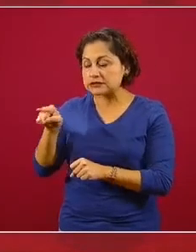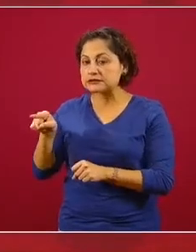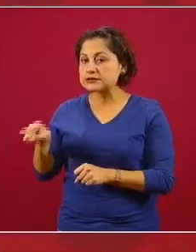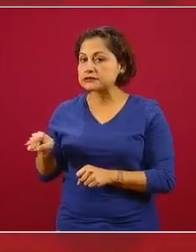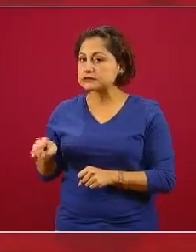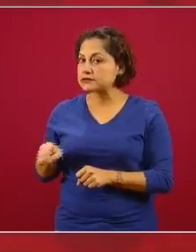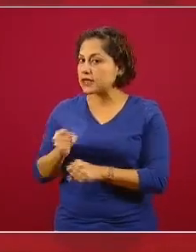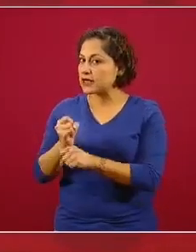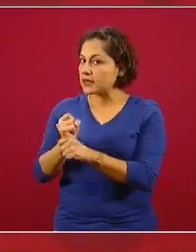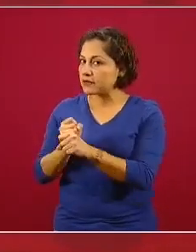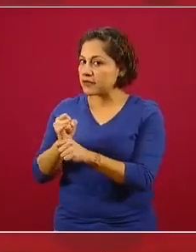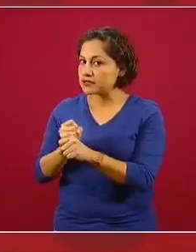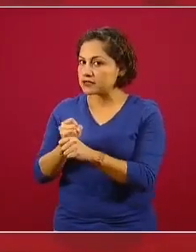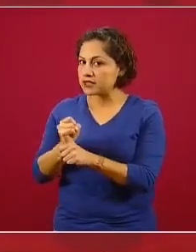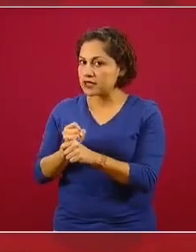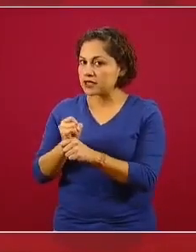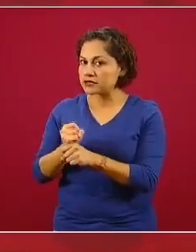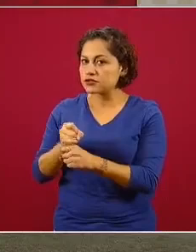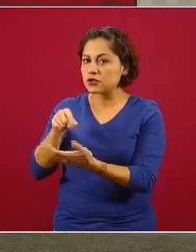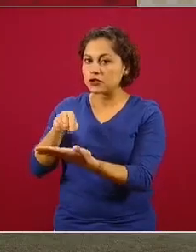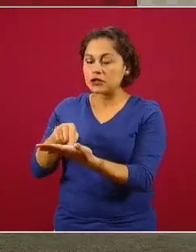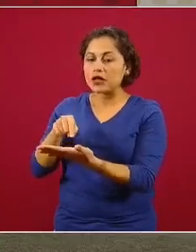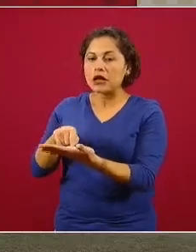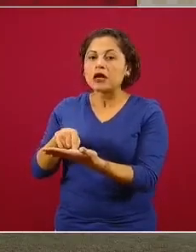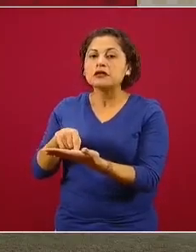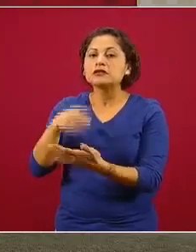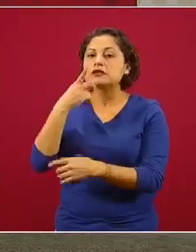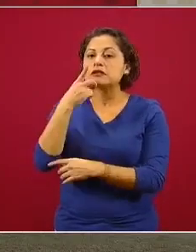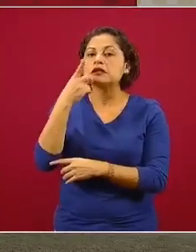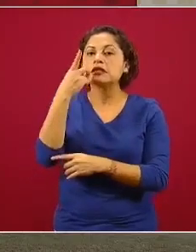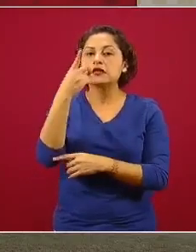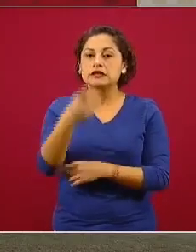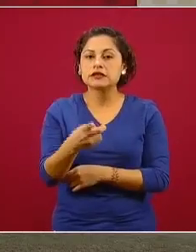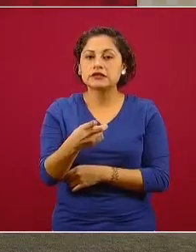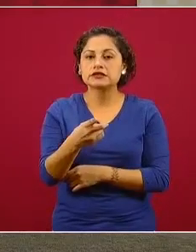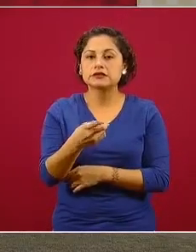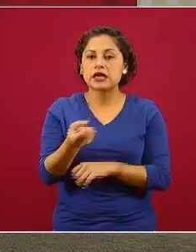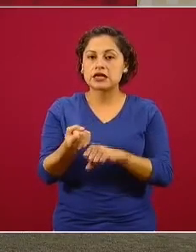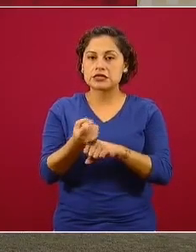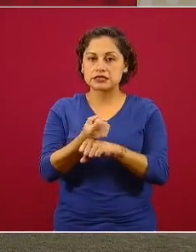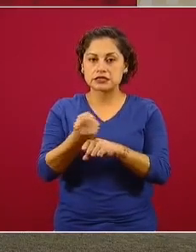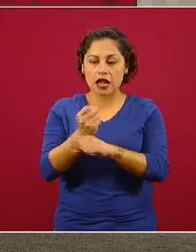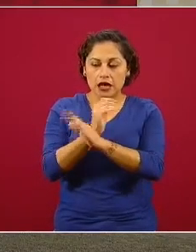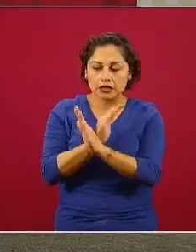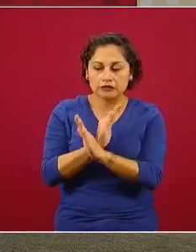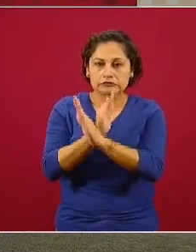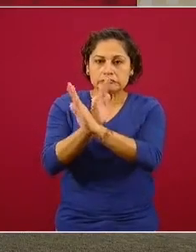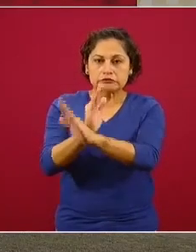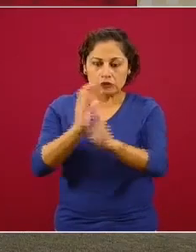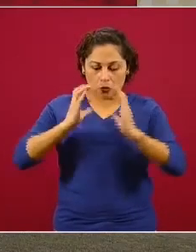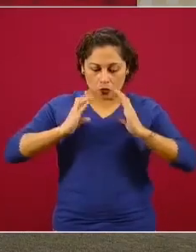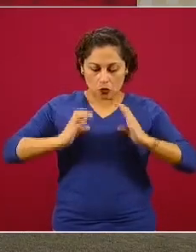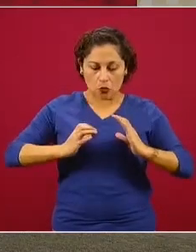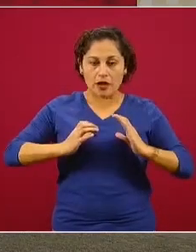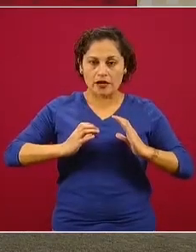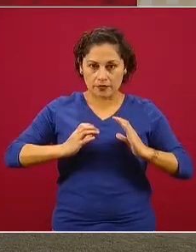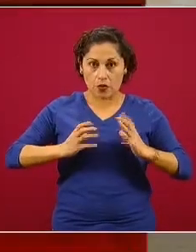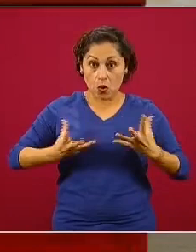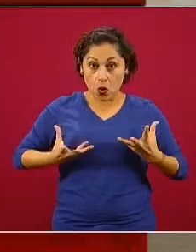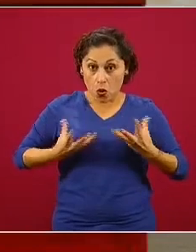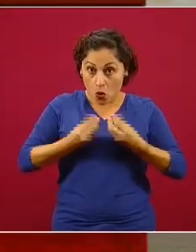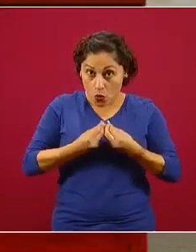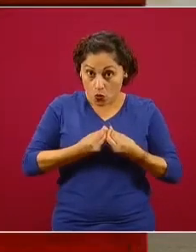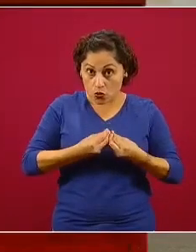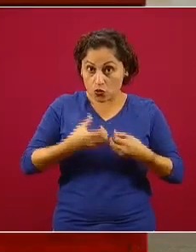transmisión o transferencia de anticuerpos hacia la leche materna. En otras infecciones, sobre todo las infecciones que causan